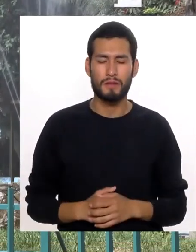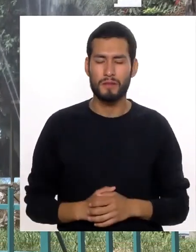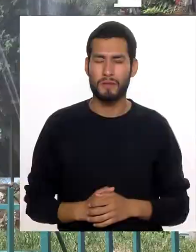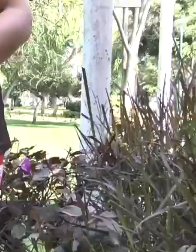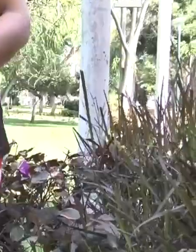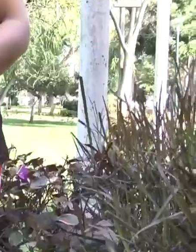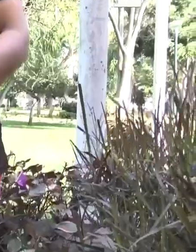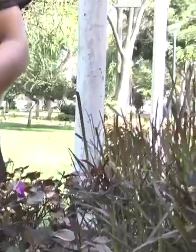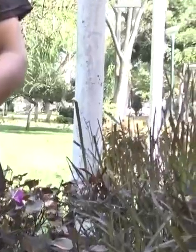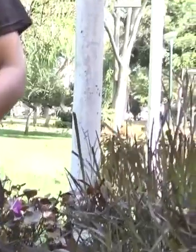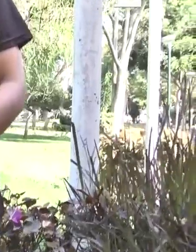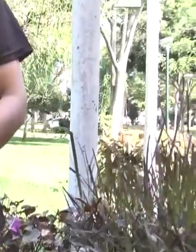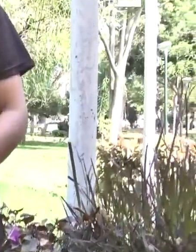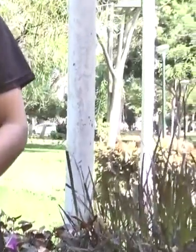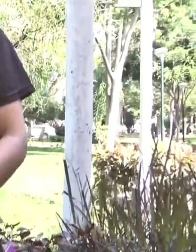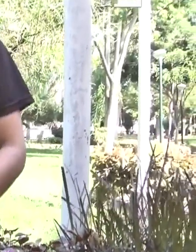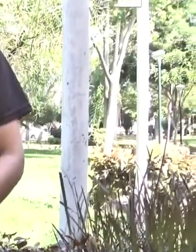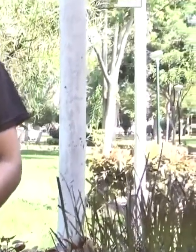En la vida